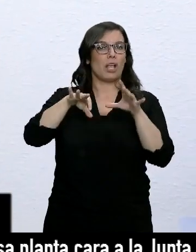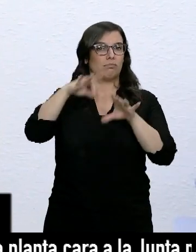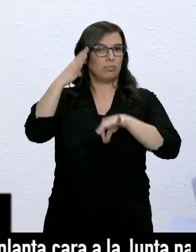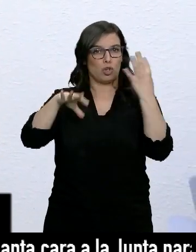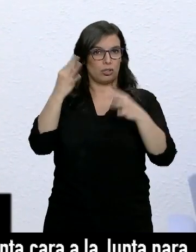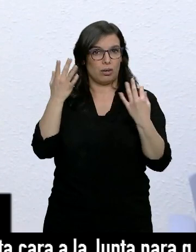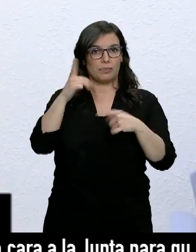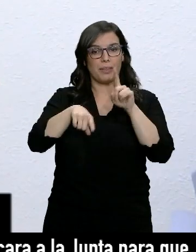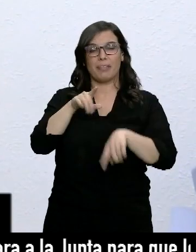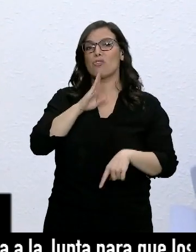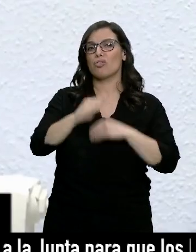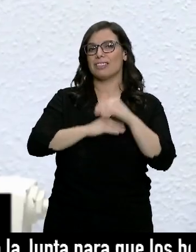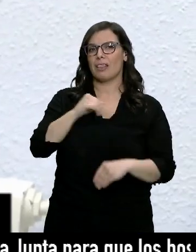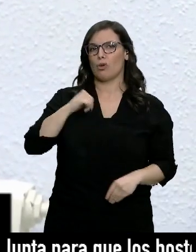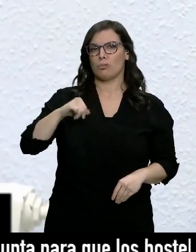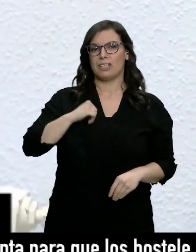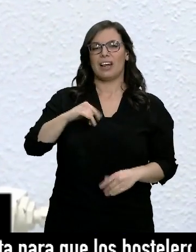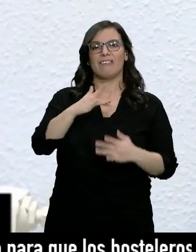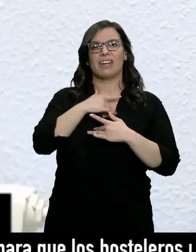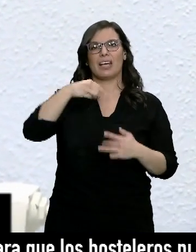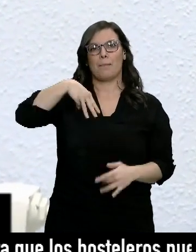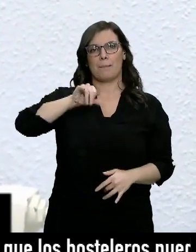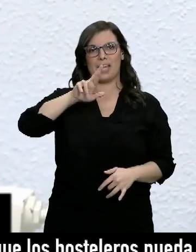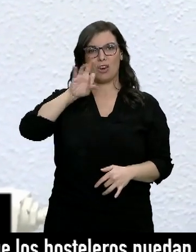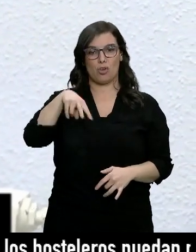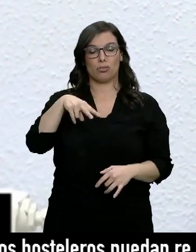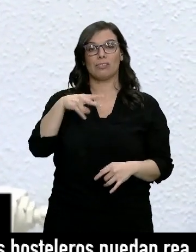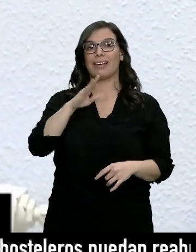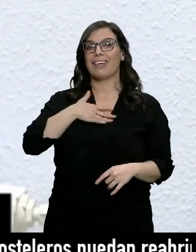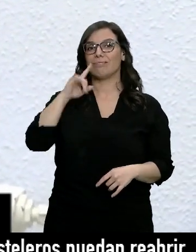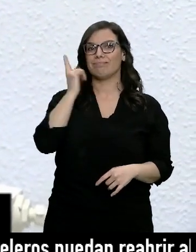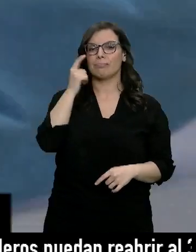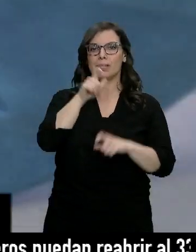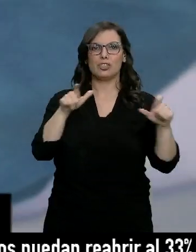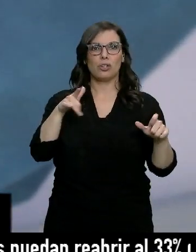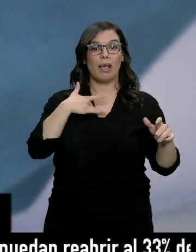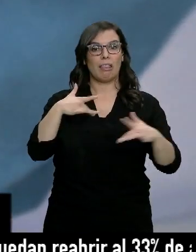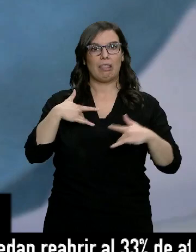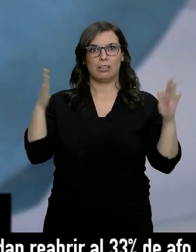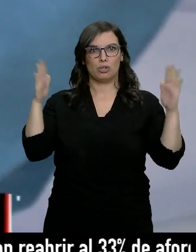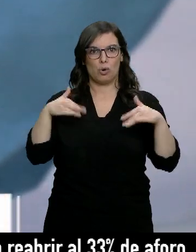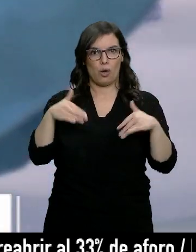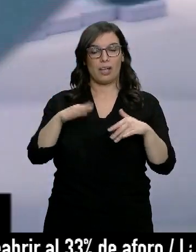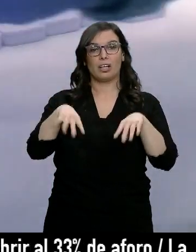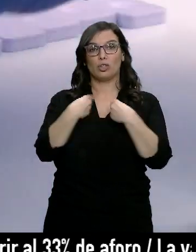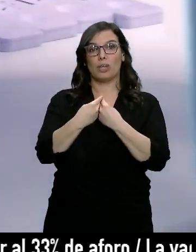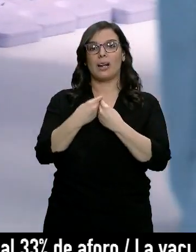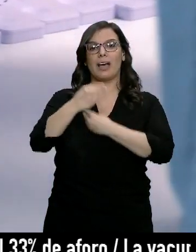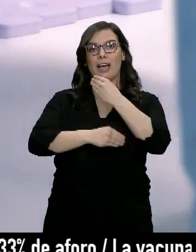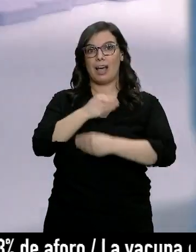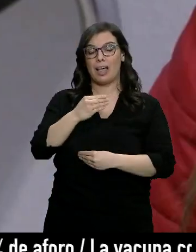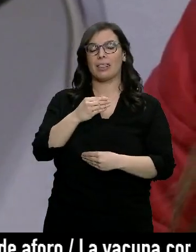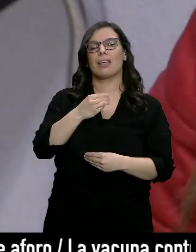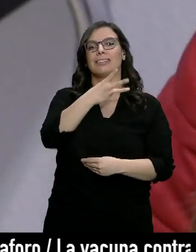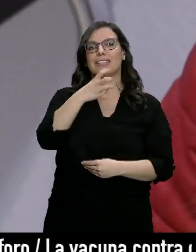Virgen del Mirón y que tienen por objetivo detectar asintomáticos. Son 385 las personas que se van a realizar